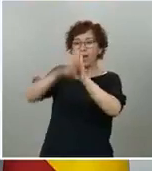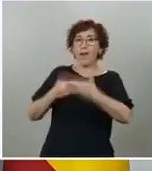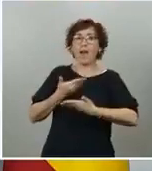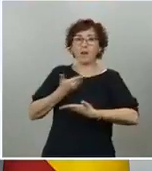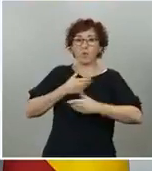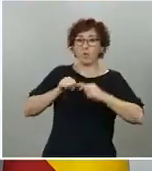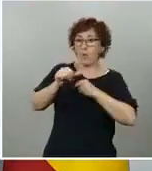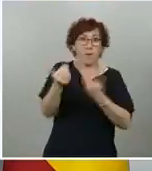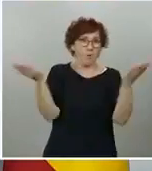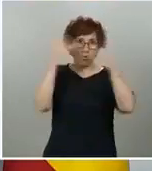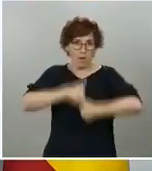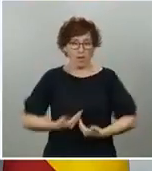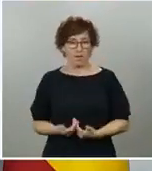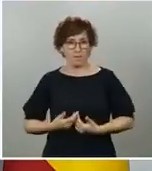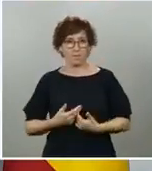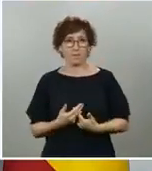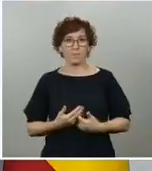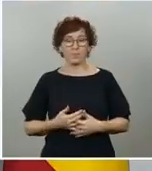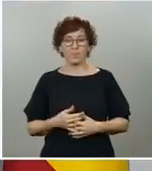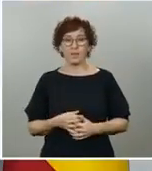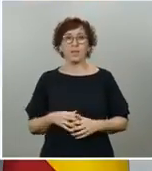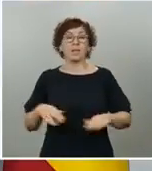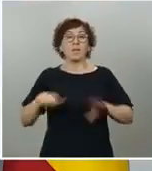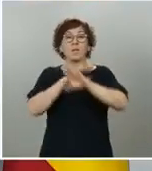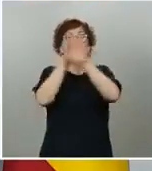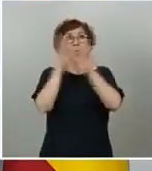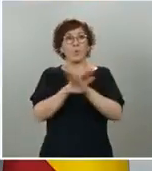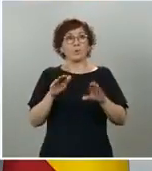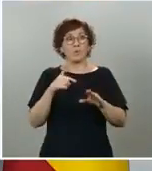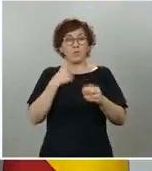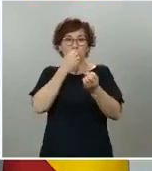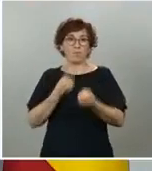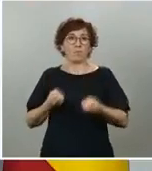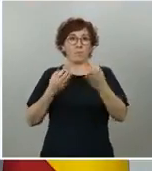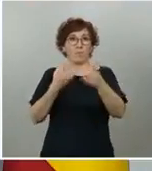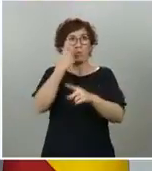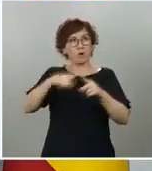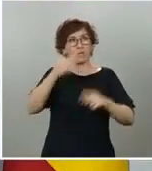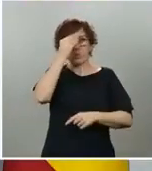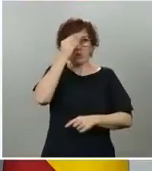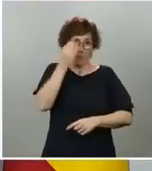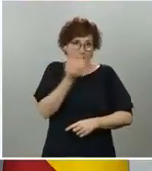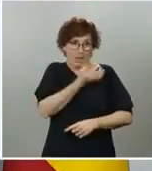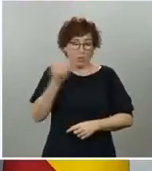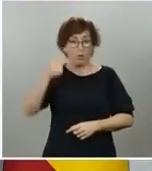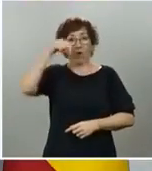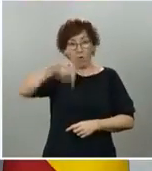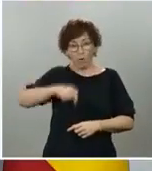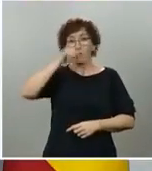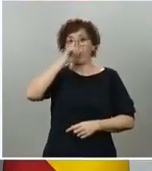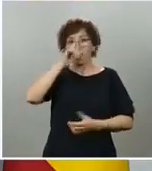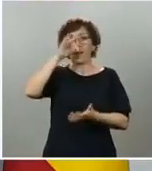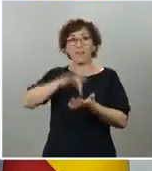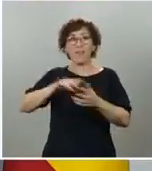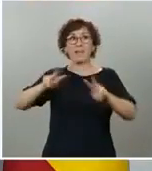Y quiero terminar con una referencia muy pertinente, si me permiten, recordando que hoy es el Día Internacional de la Higiene de Manos y